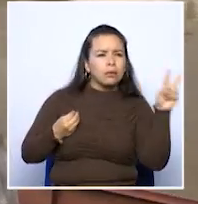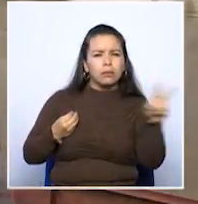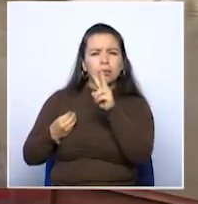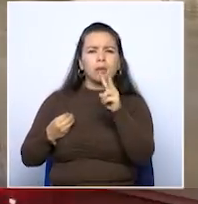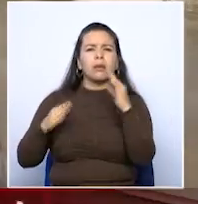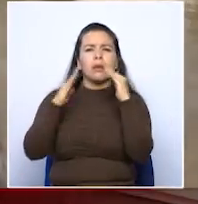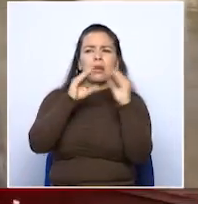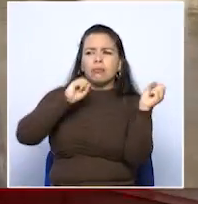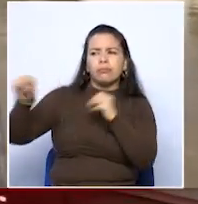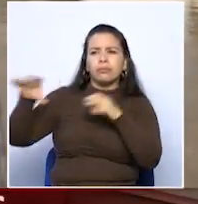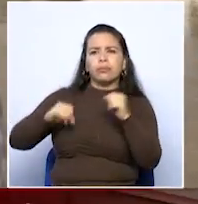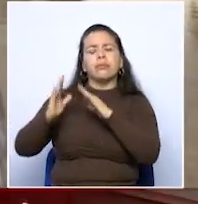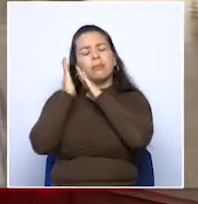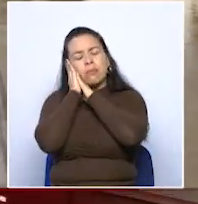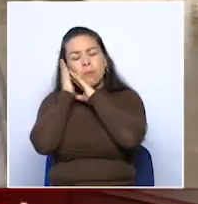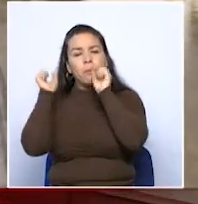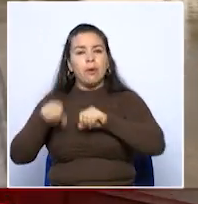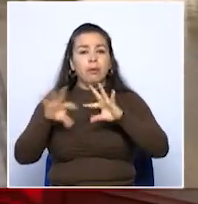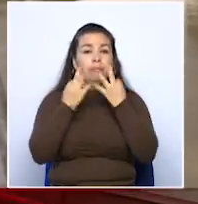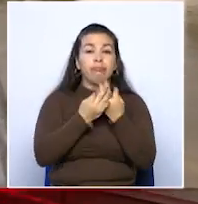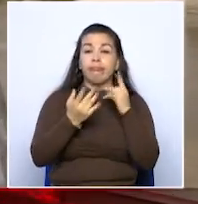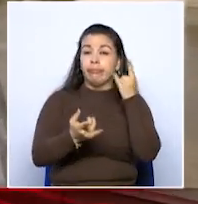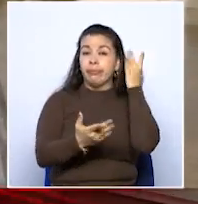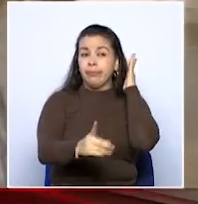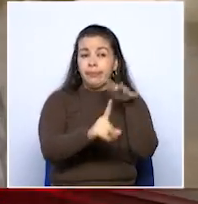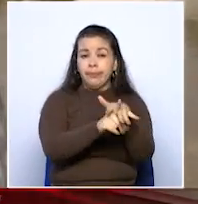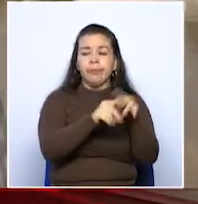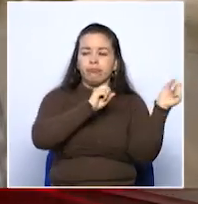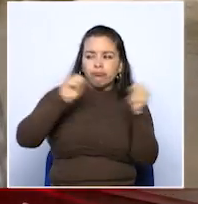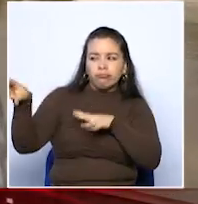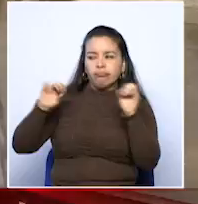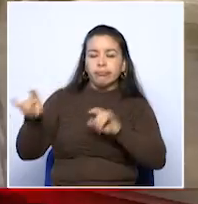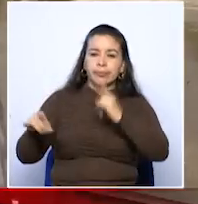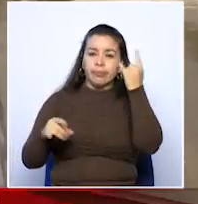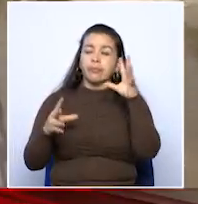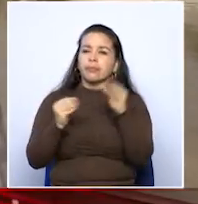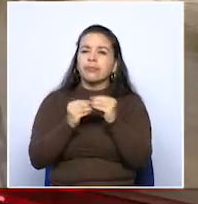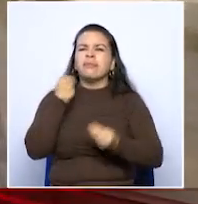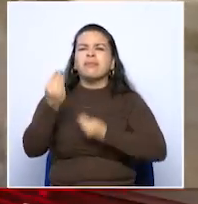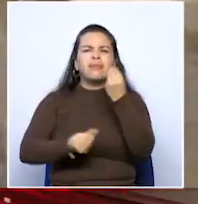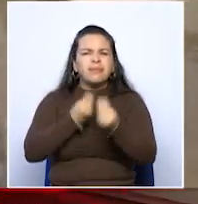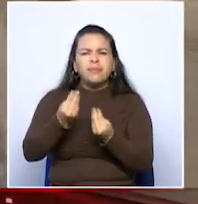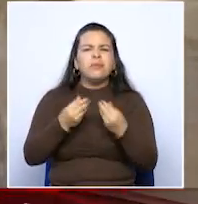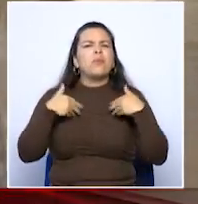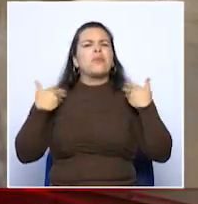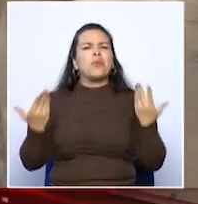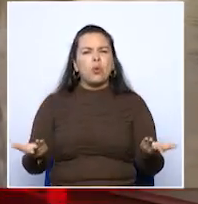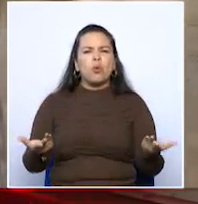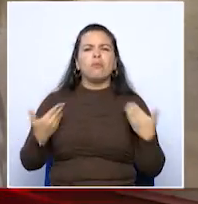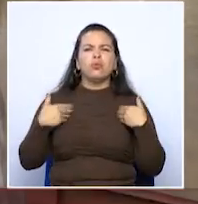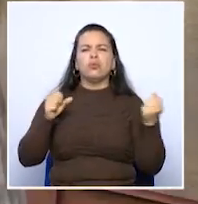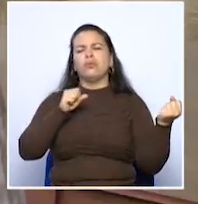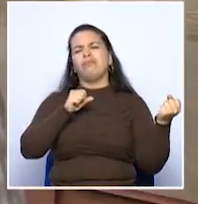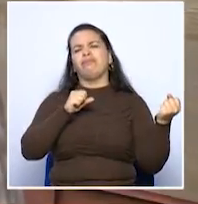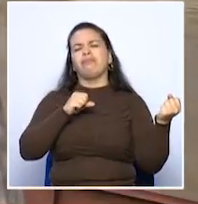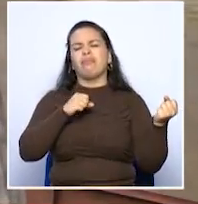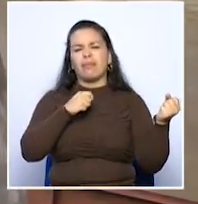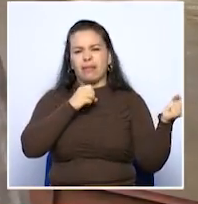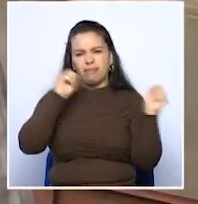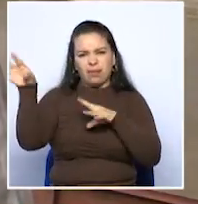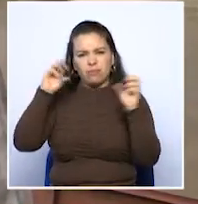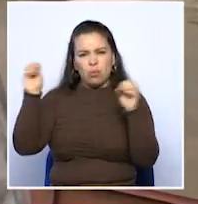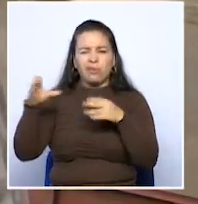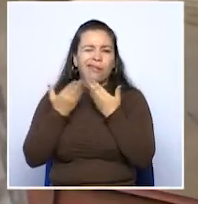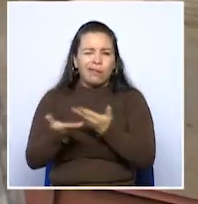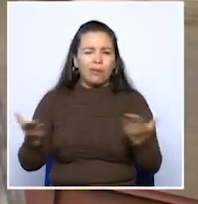albergues donde se podría ubicar la la comunidad afectada, cómo se haría pues todo el transporte, todo lo que